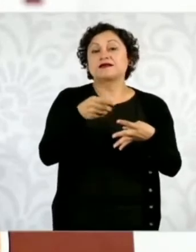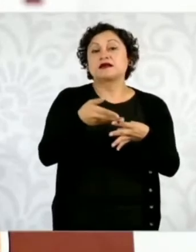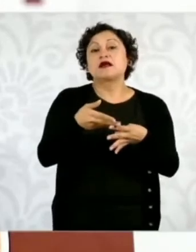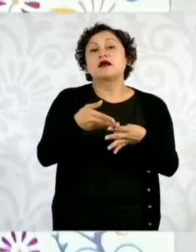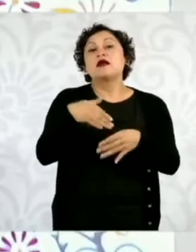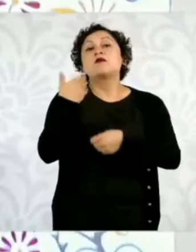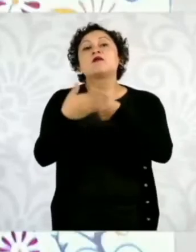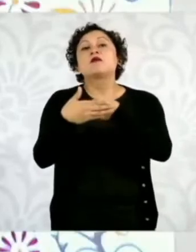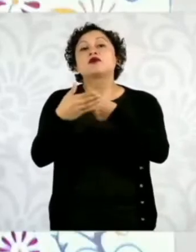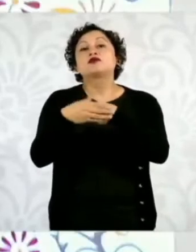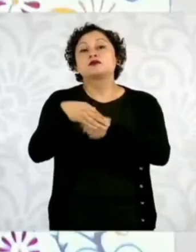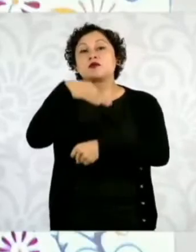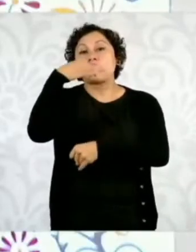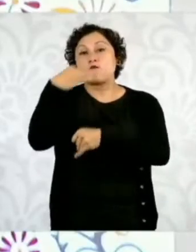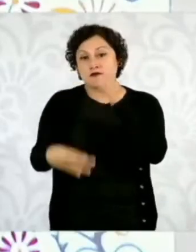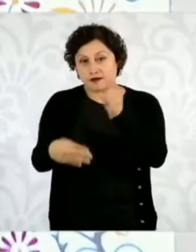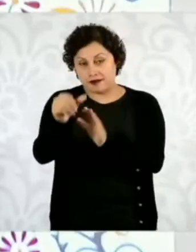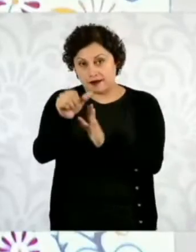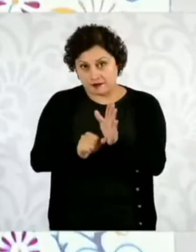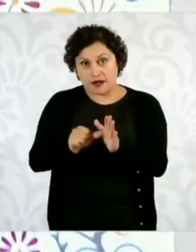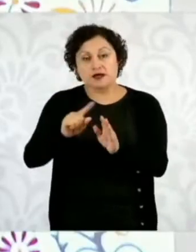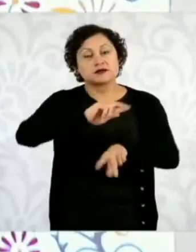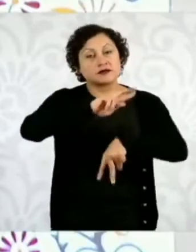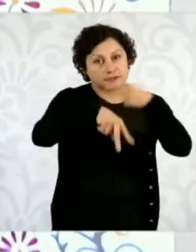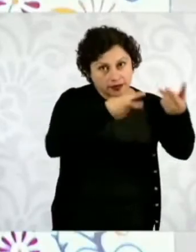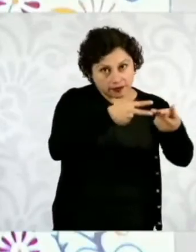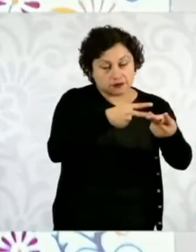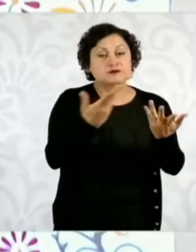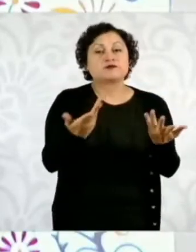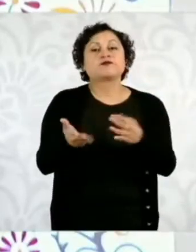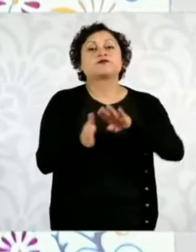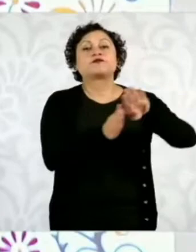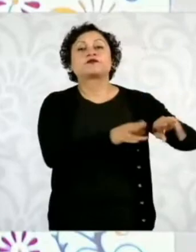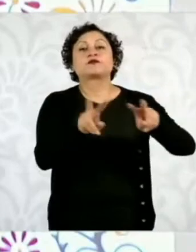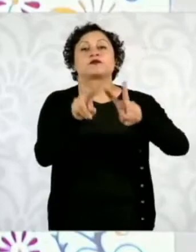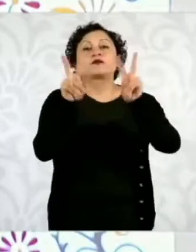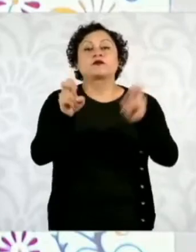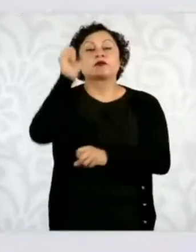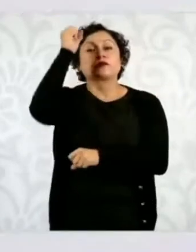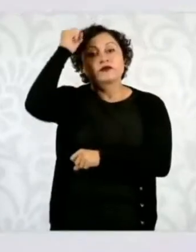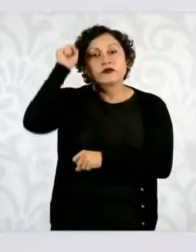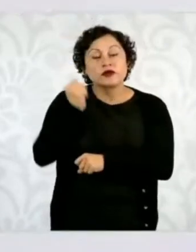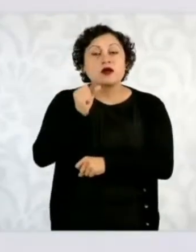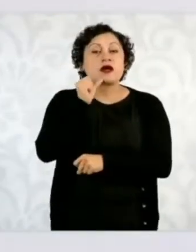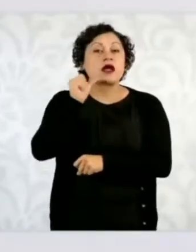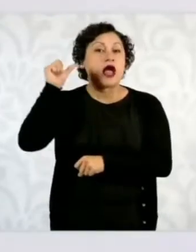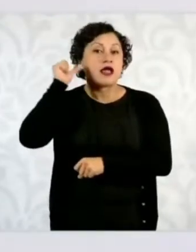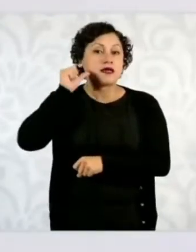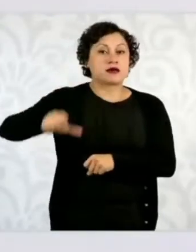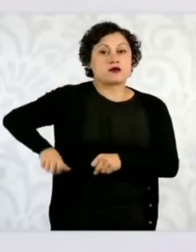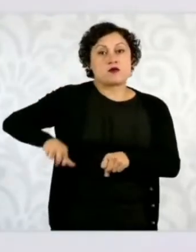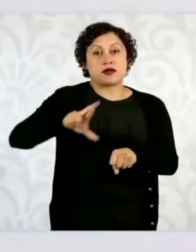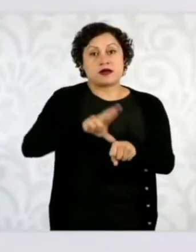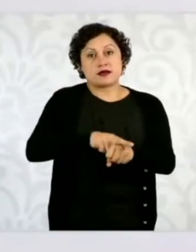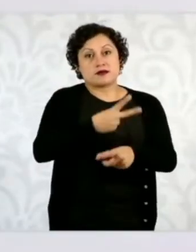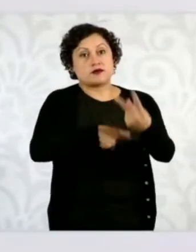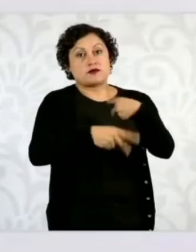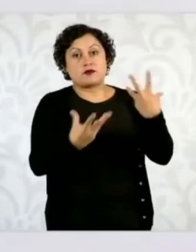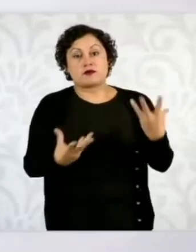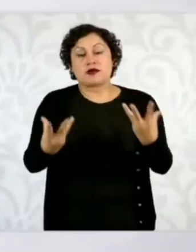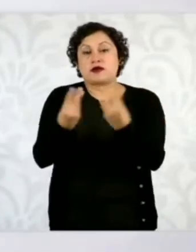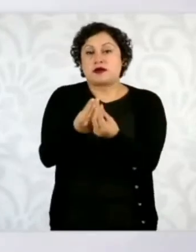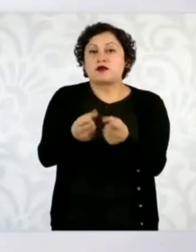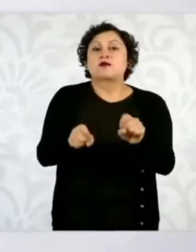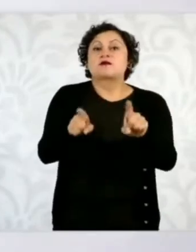En el caso de Sinaloa, estuvieron ayer con el gobernador, el propio general